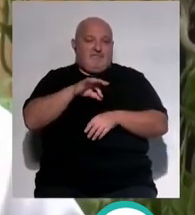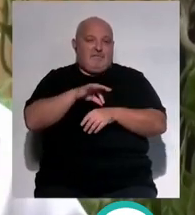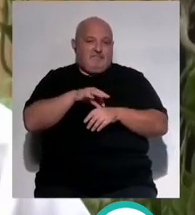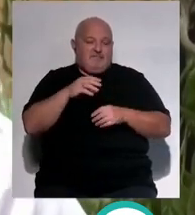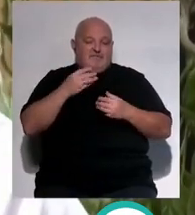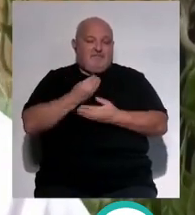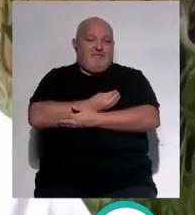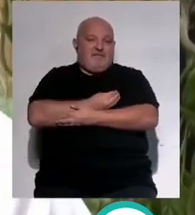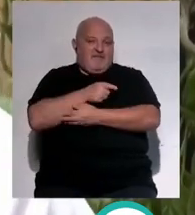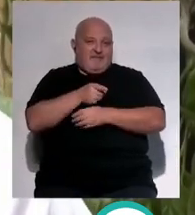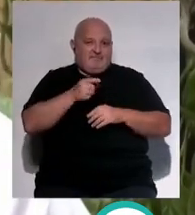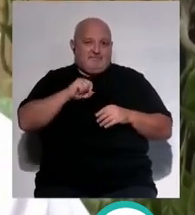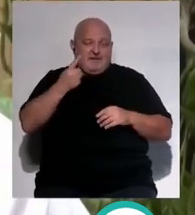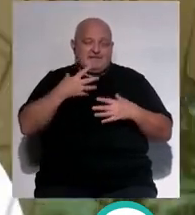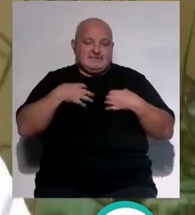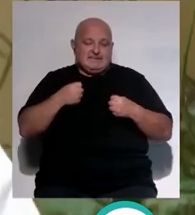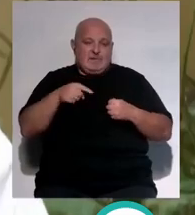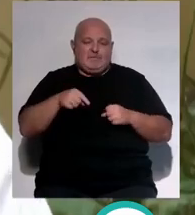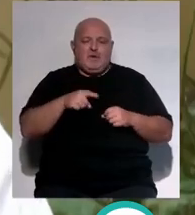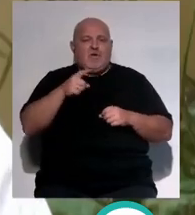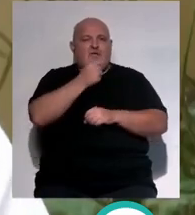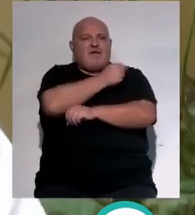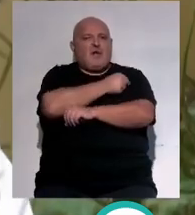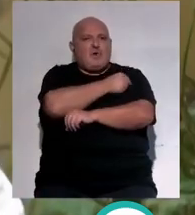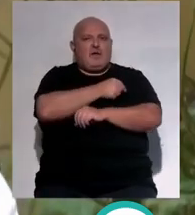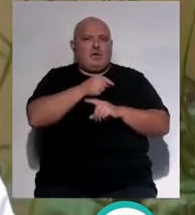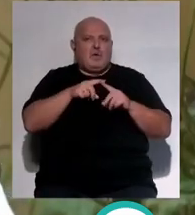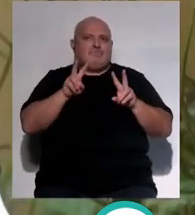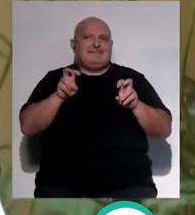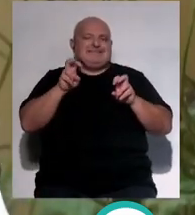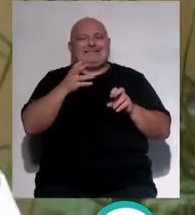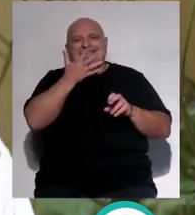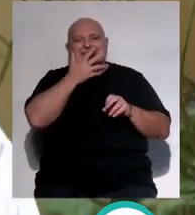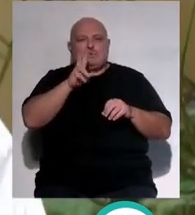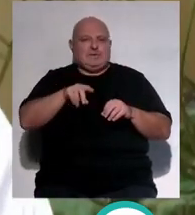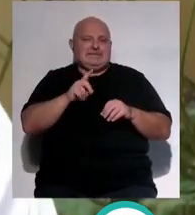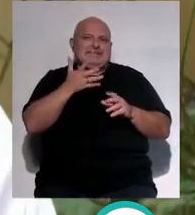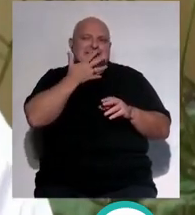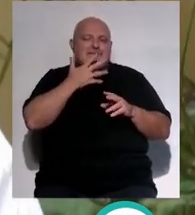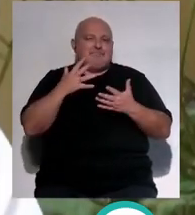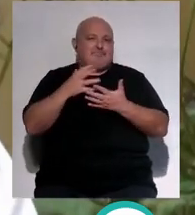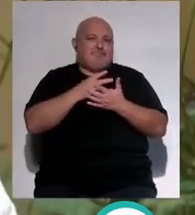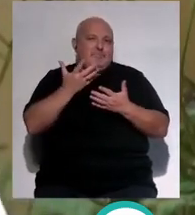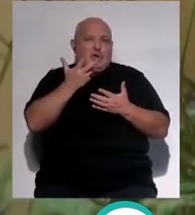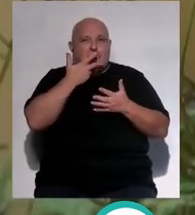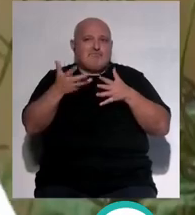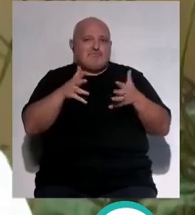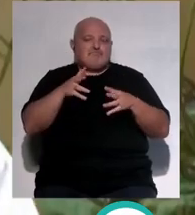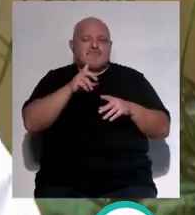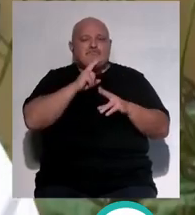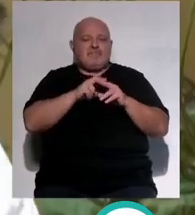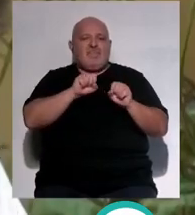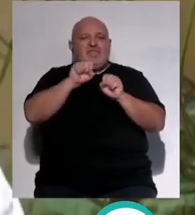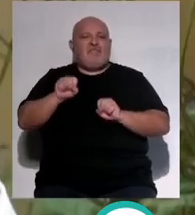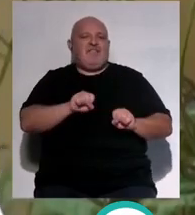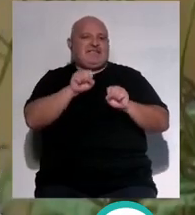el bebé, claro que es lo más importante, la salud. No es una vacuna como tal, sino es lo que la gente conoce vulgarmente como